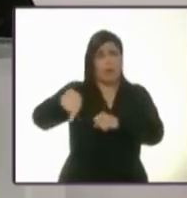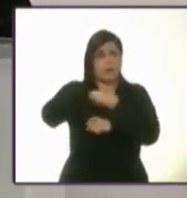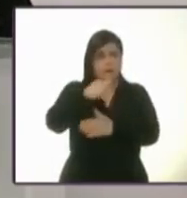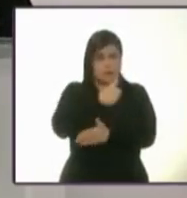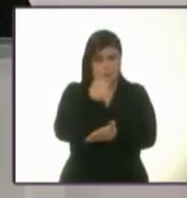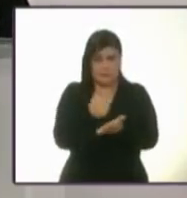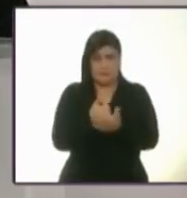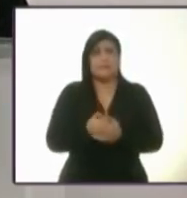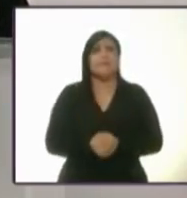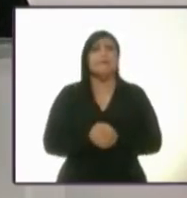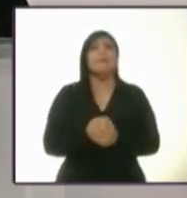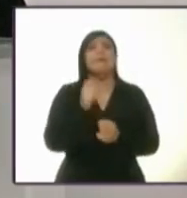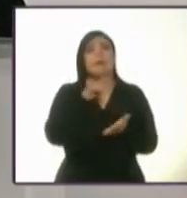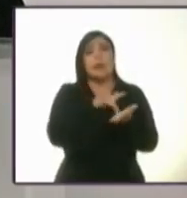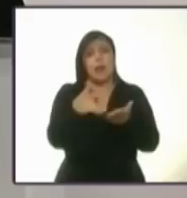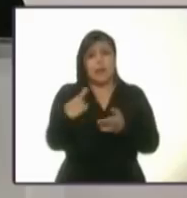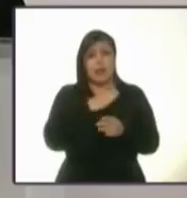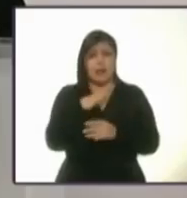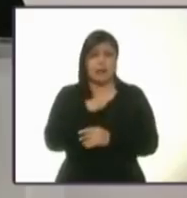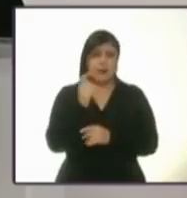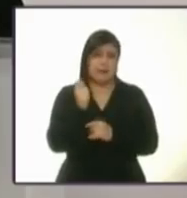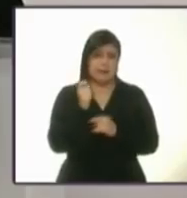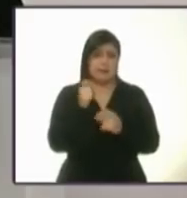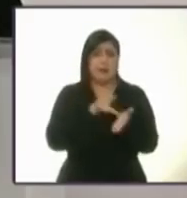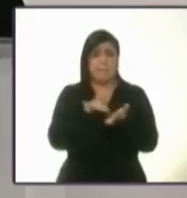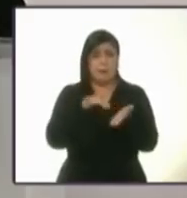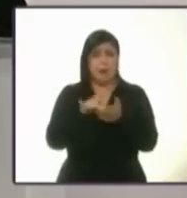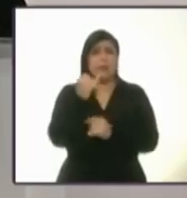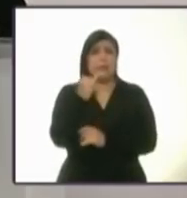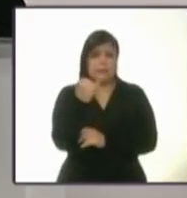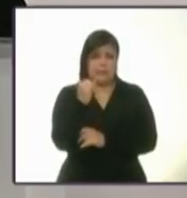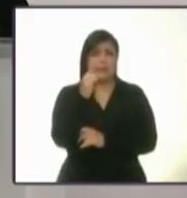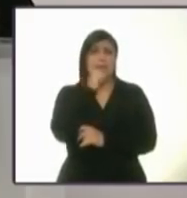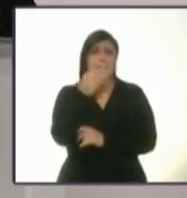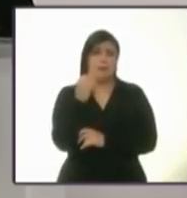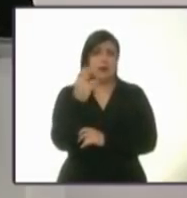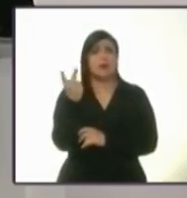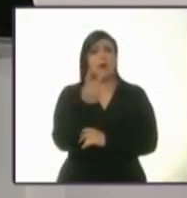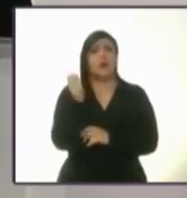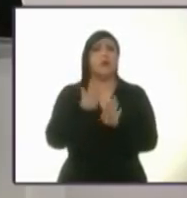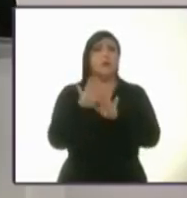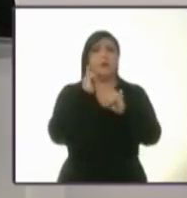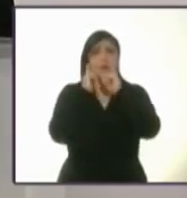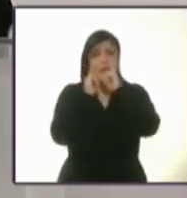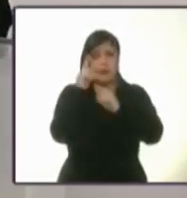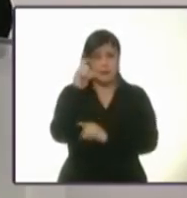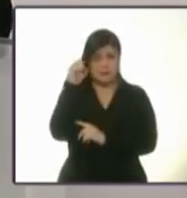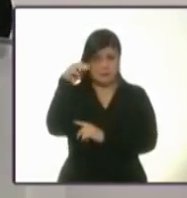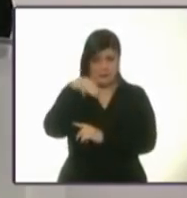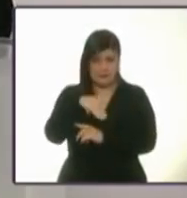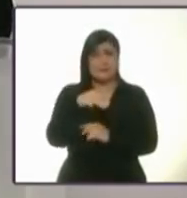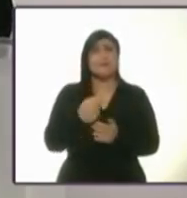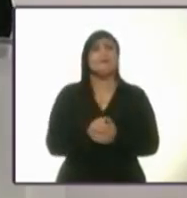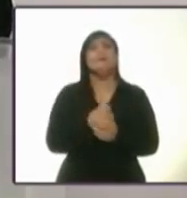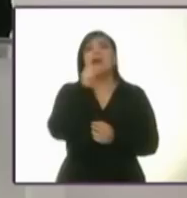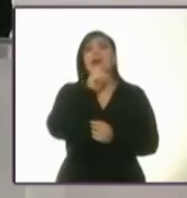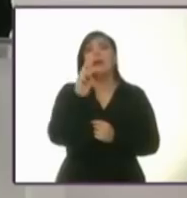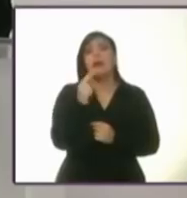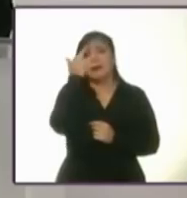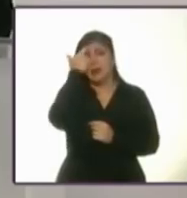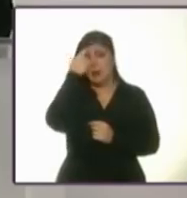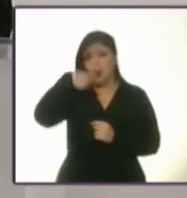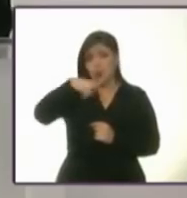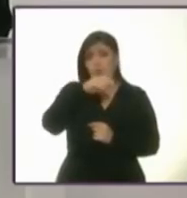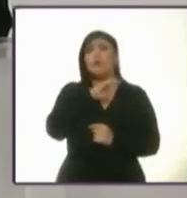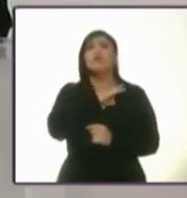Agradecemos la colaboración de Istiel Caneda y Fabiola Ruiz por la interpretación en lengua de señas mexicana. Les recordamos